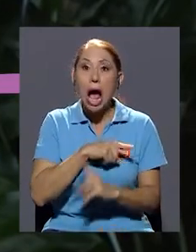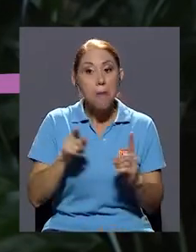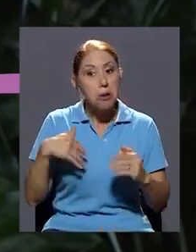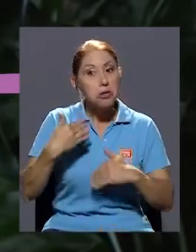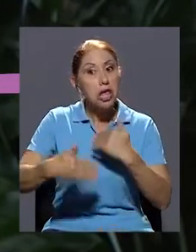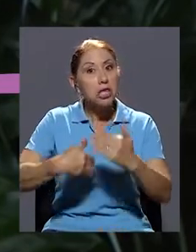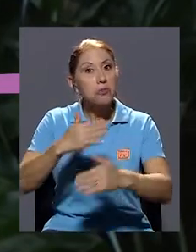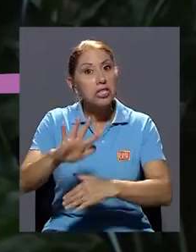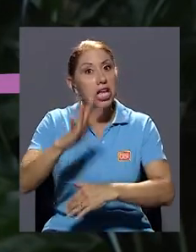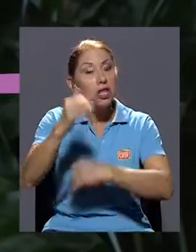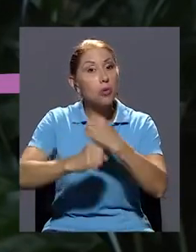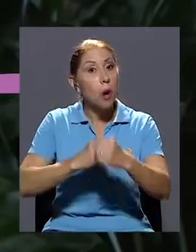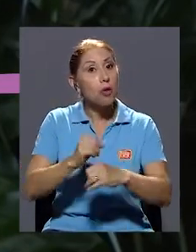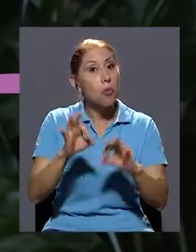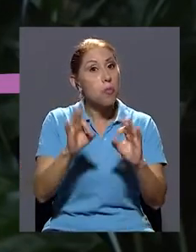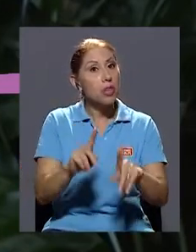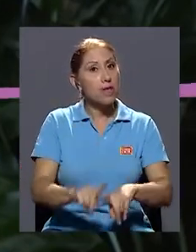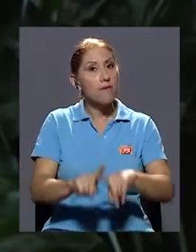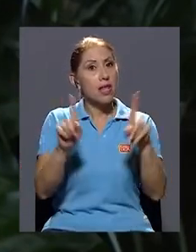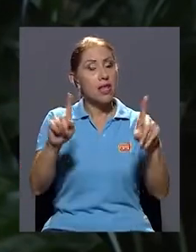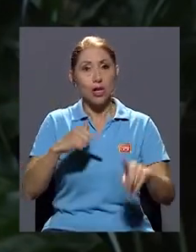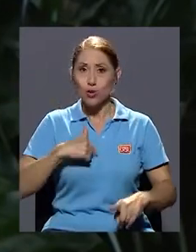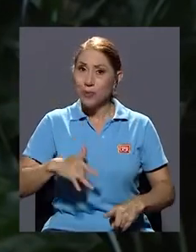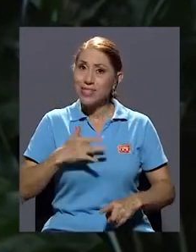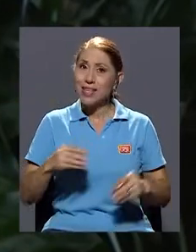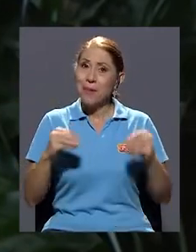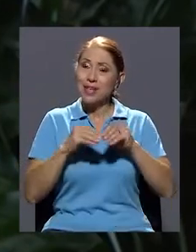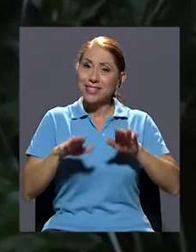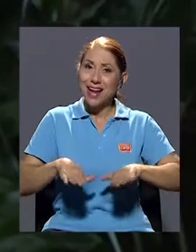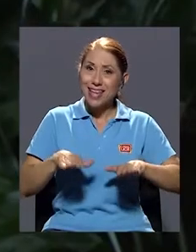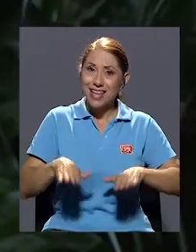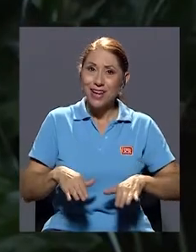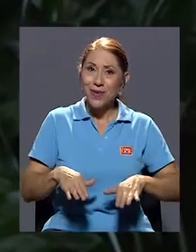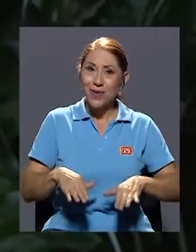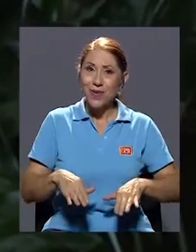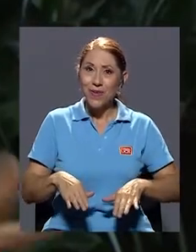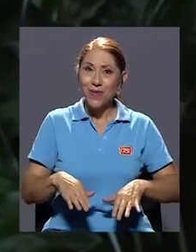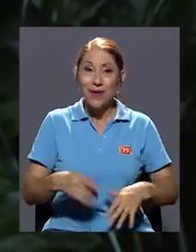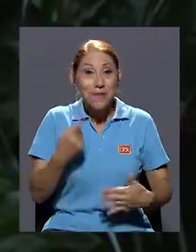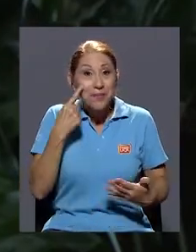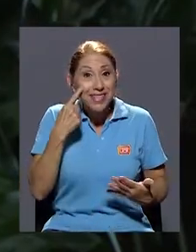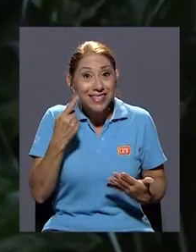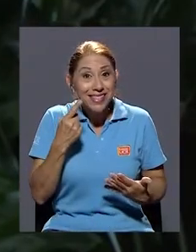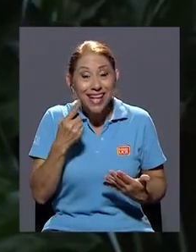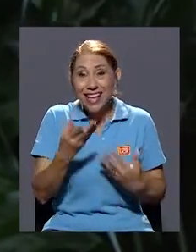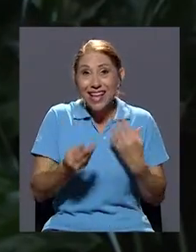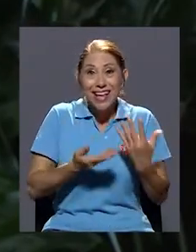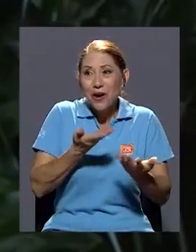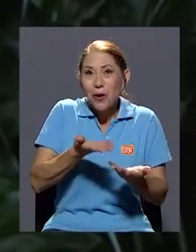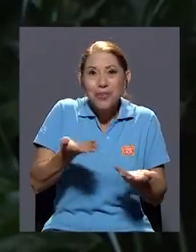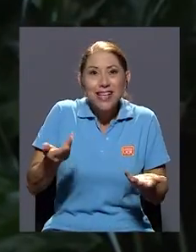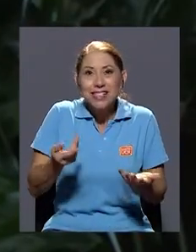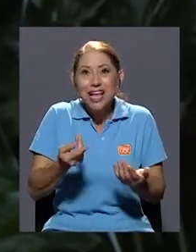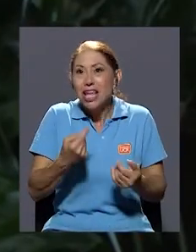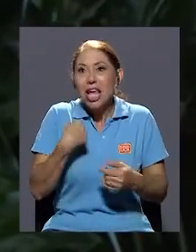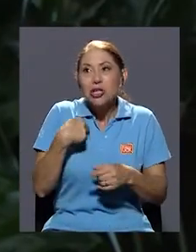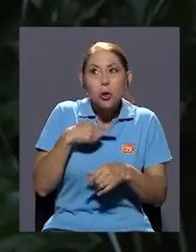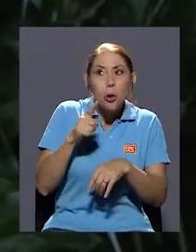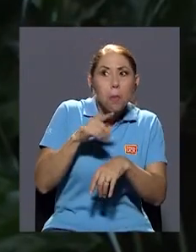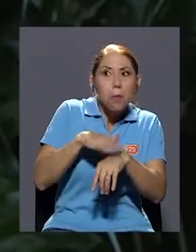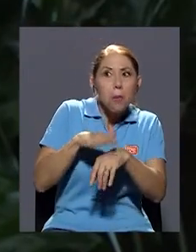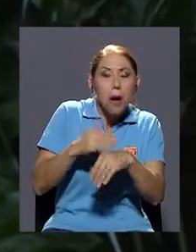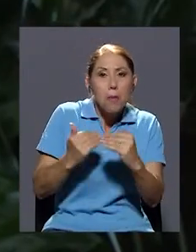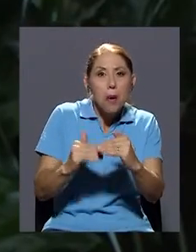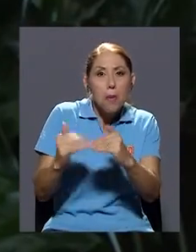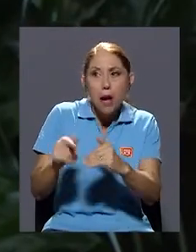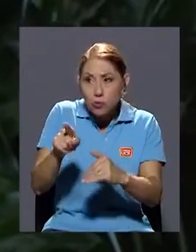mira, cuando llegaste a Quinto eras otra persona y yo me sentía bastante más tranquilo. Viste que no te puse tantos permisos, etcétera, que pudiste salir a